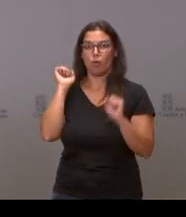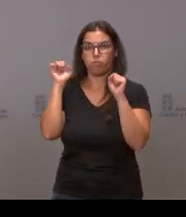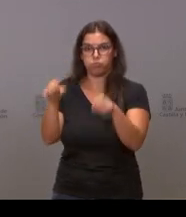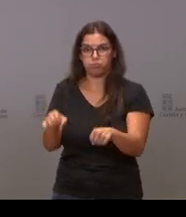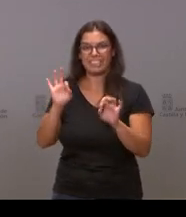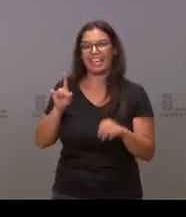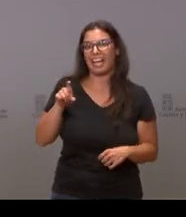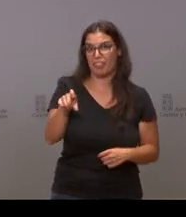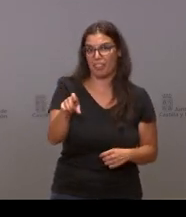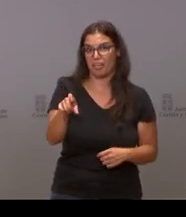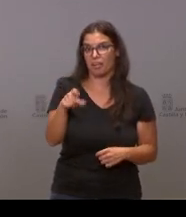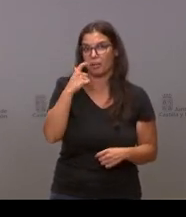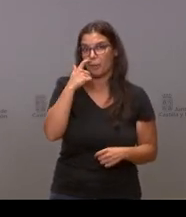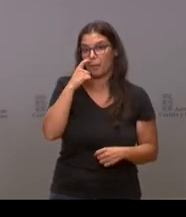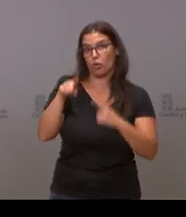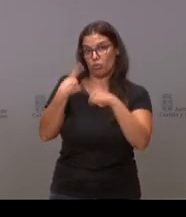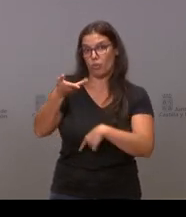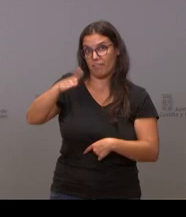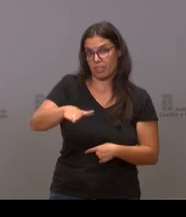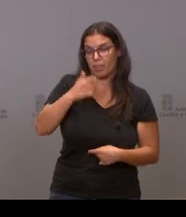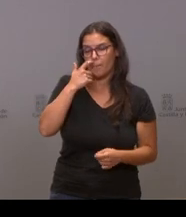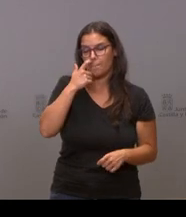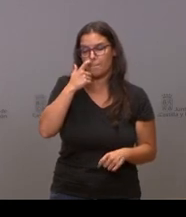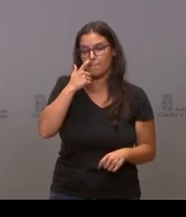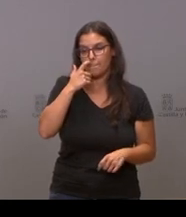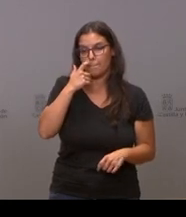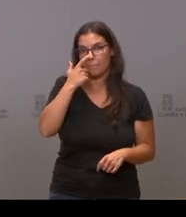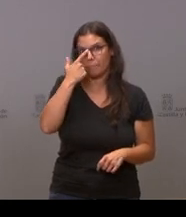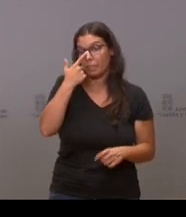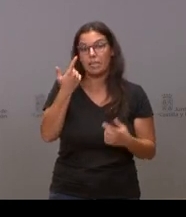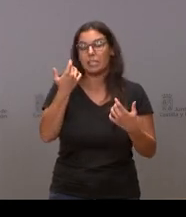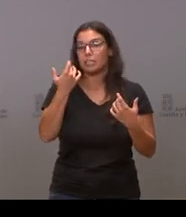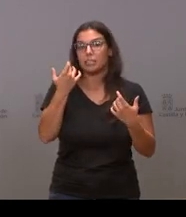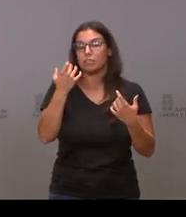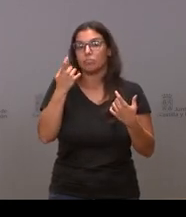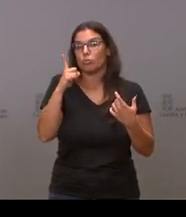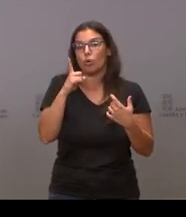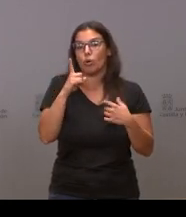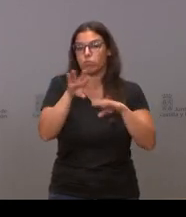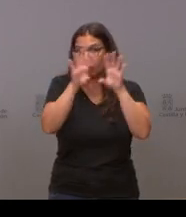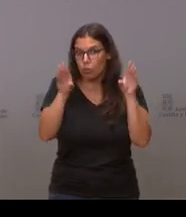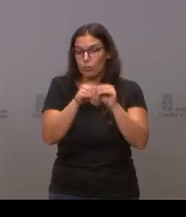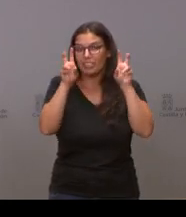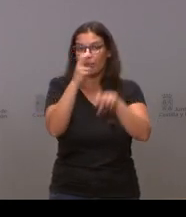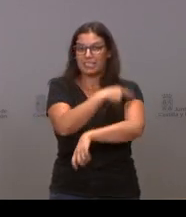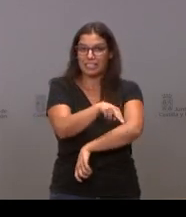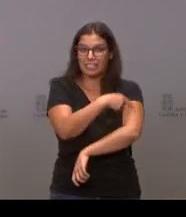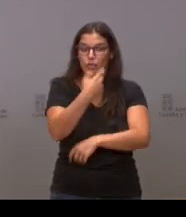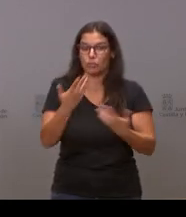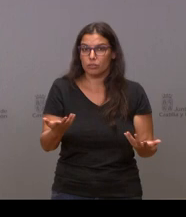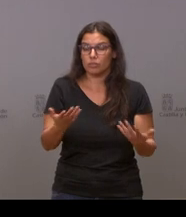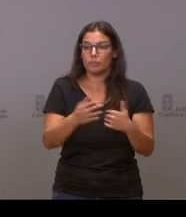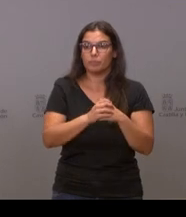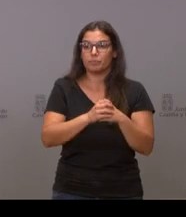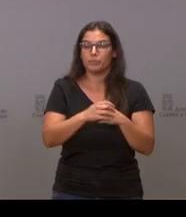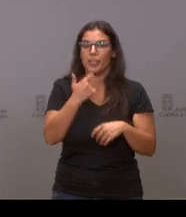cáncer por el que falleció después de un tiempo. Y, simplemente, por concluir el tema sanitario, es que dijo